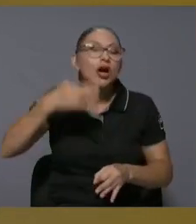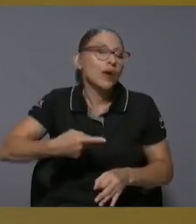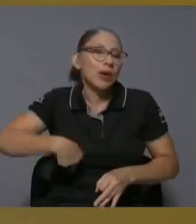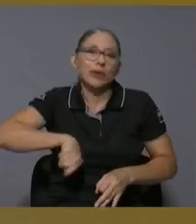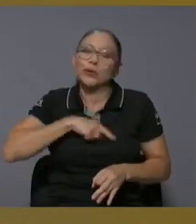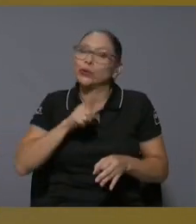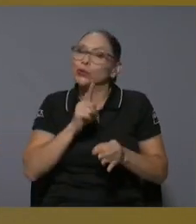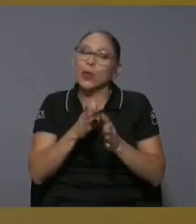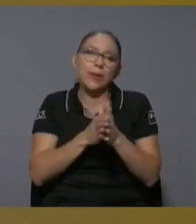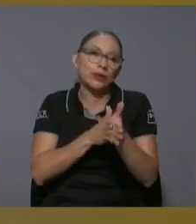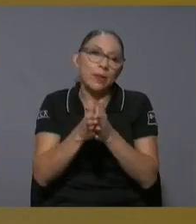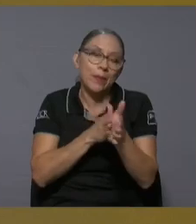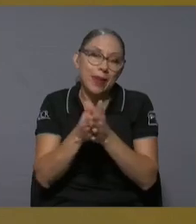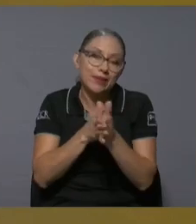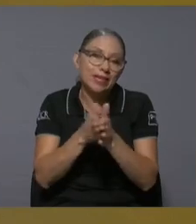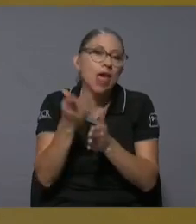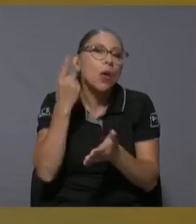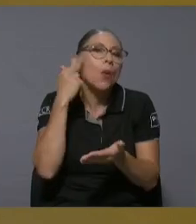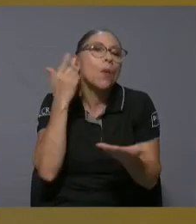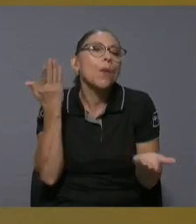precisamente por eso o sea porque